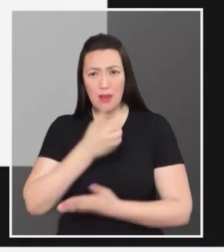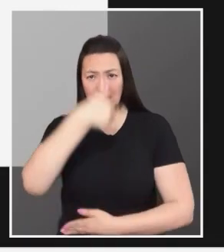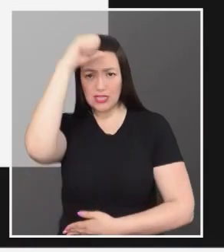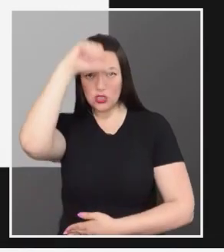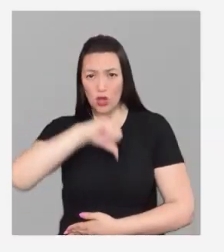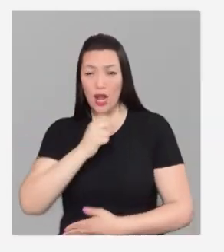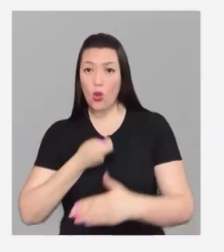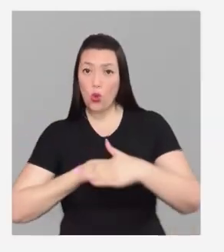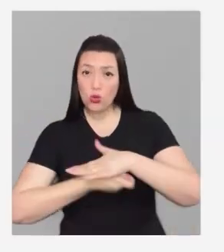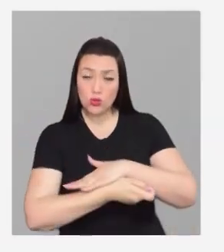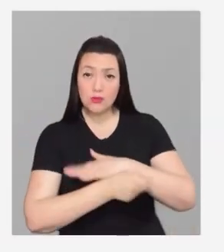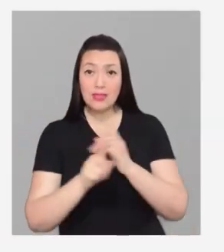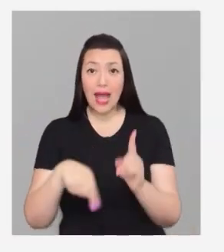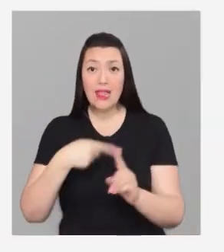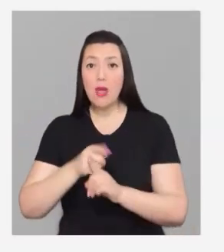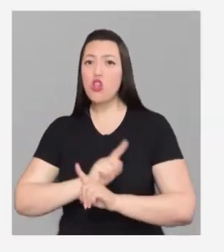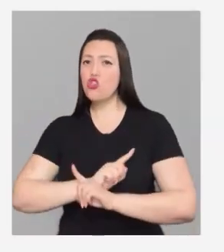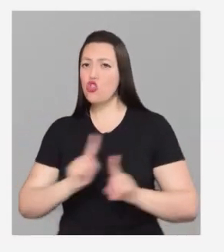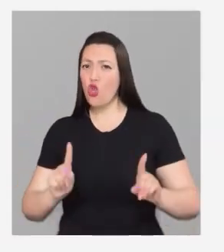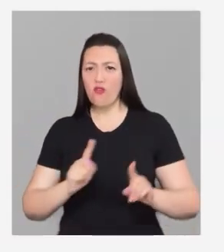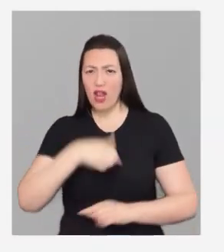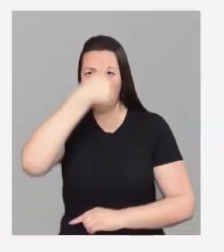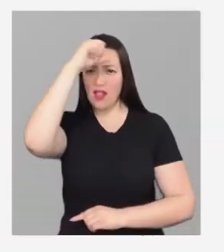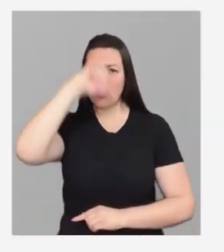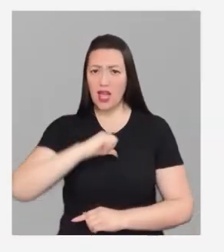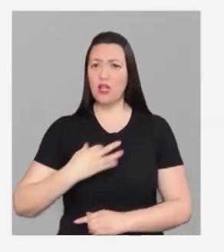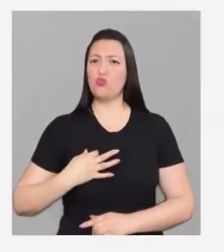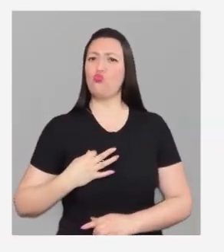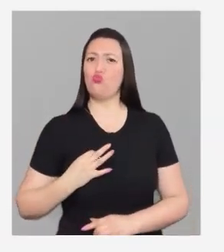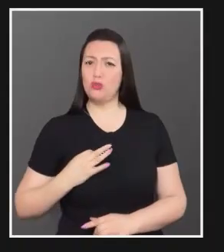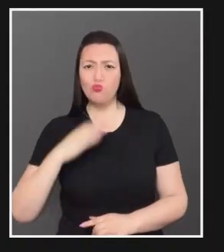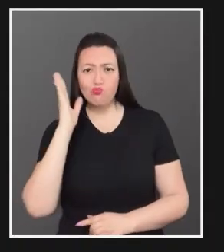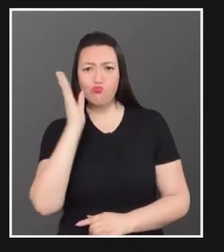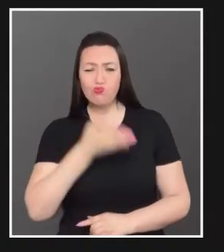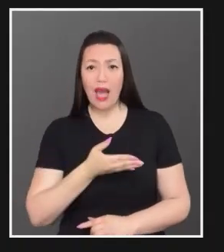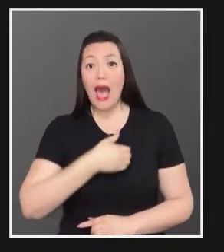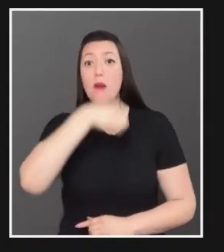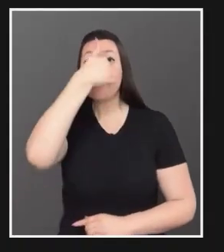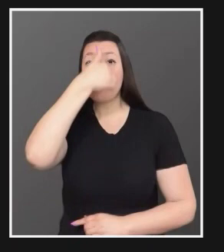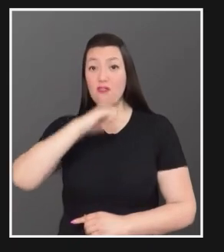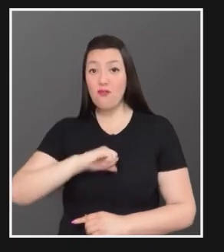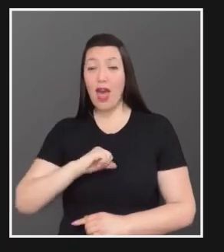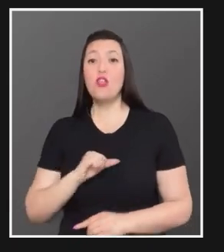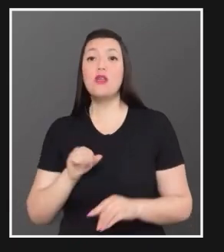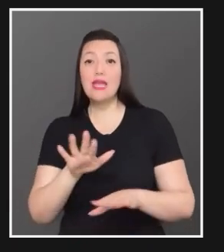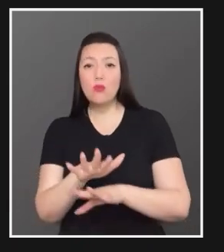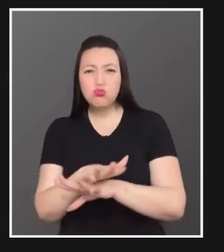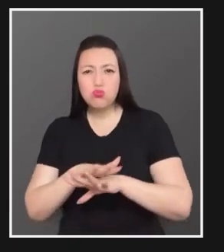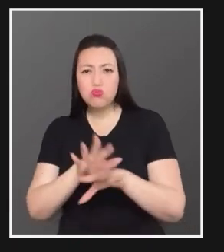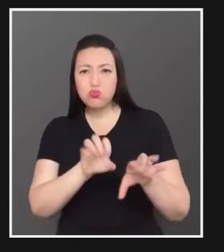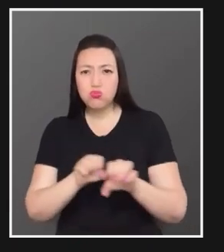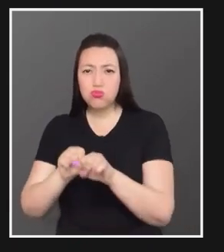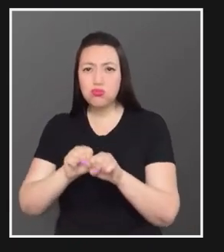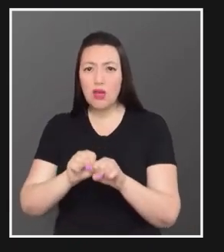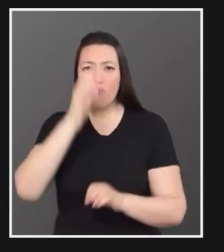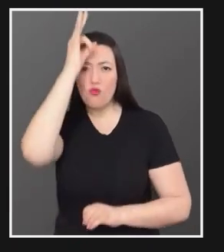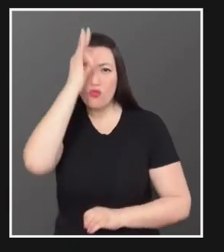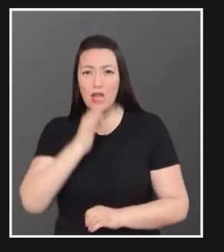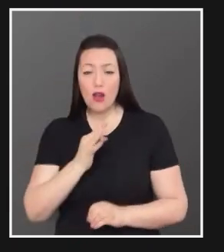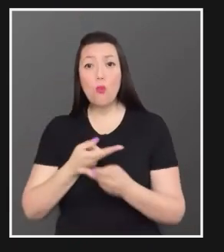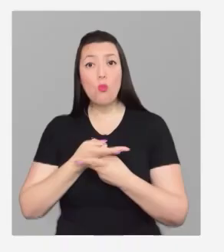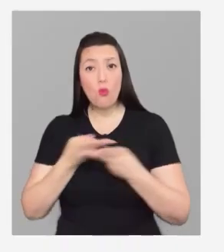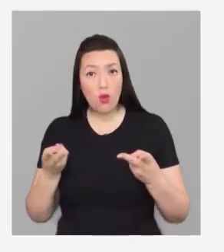corrupción Además, se negaron a castigar con muerte cívica A los privados que coimean a funcionarios públicos Sí,